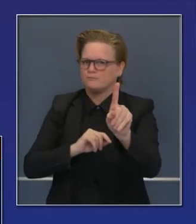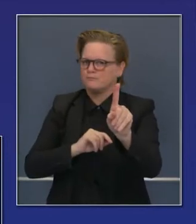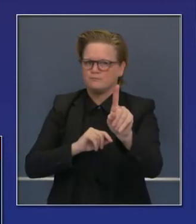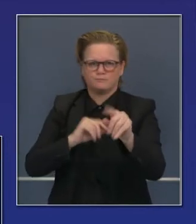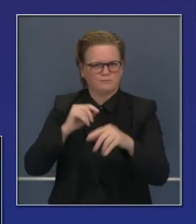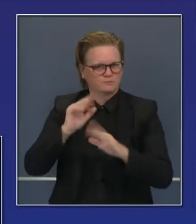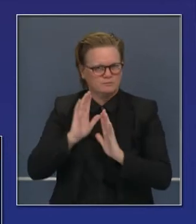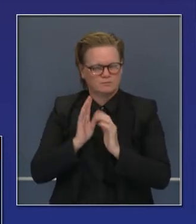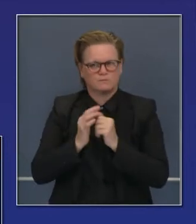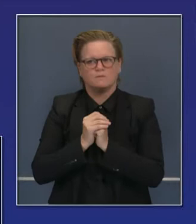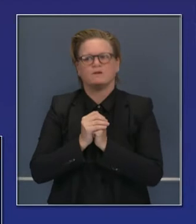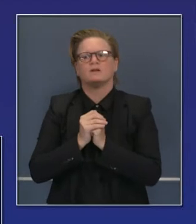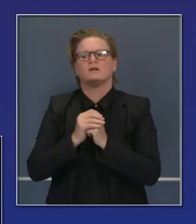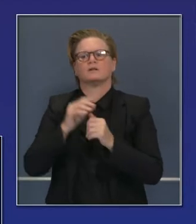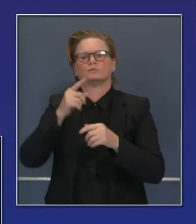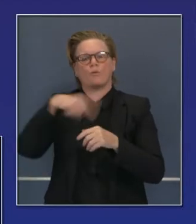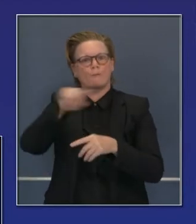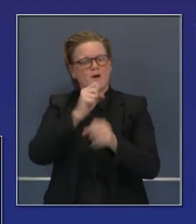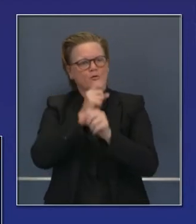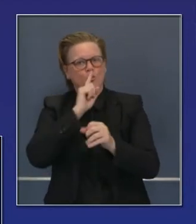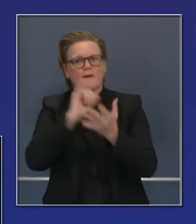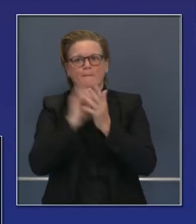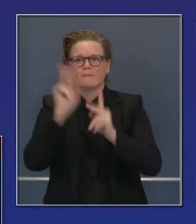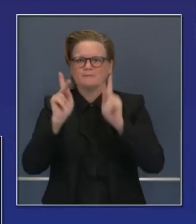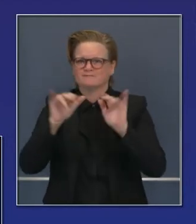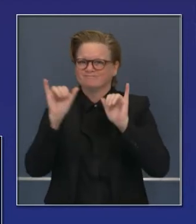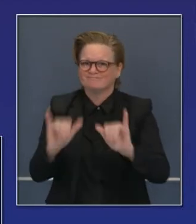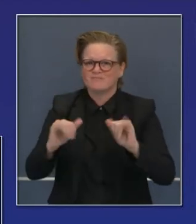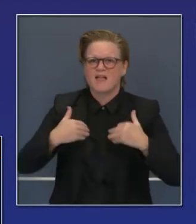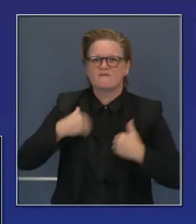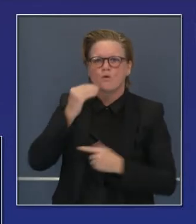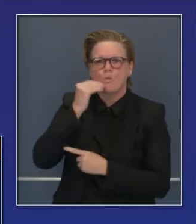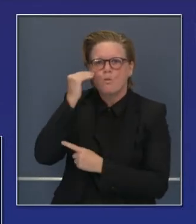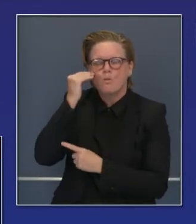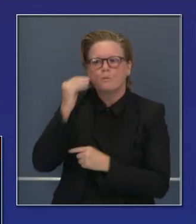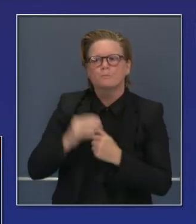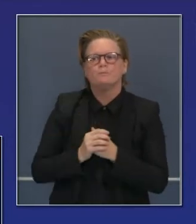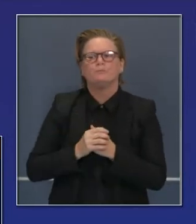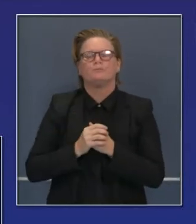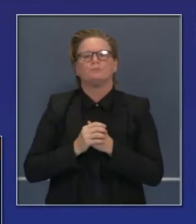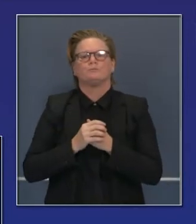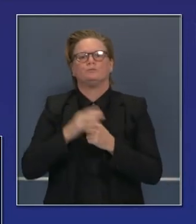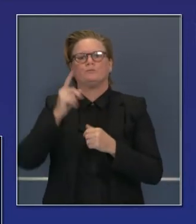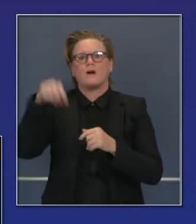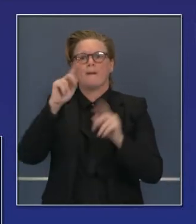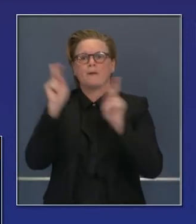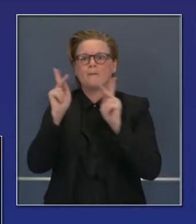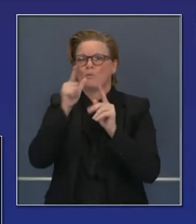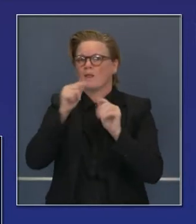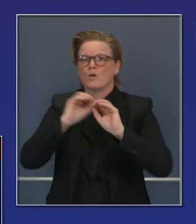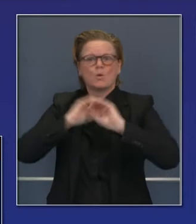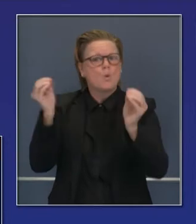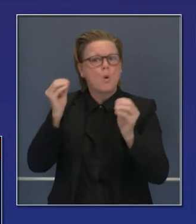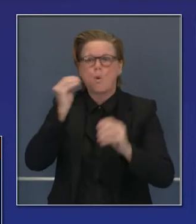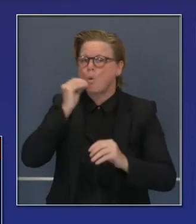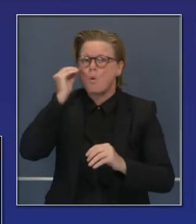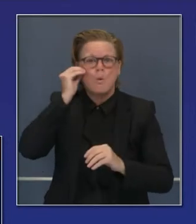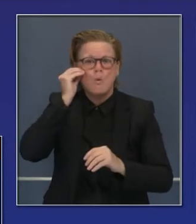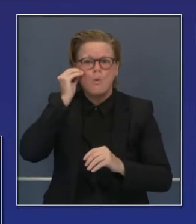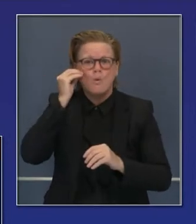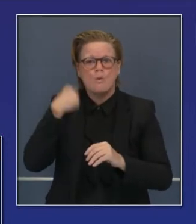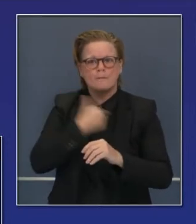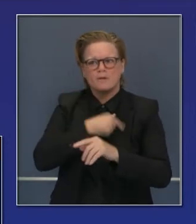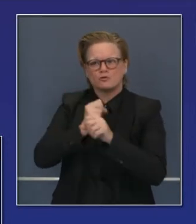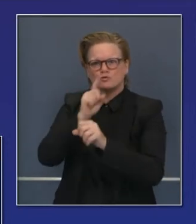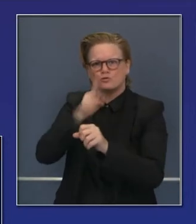de habitaciones de hotel para personas viviendo en instalaciones congregados con otros, viviendo en las banquetas, debajo de